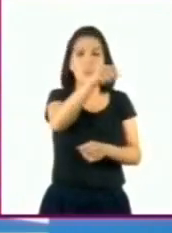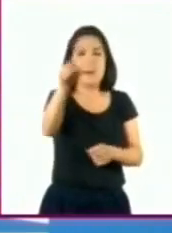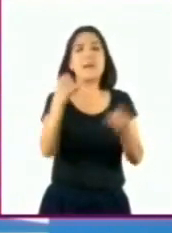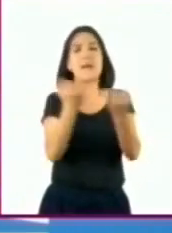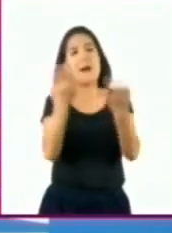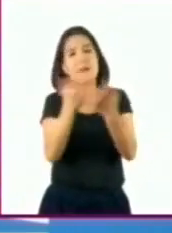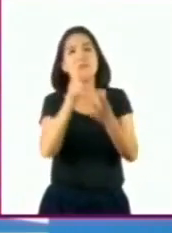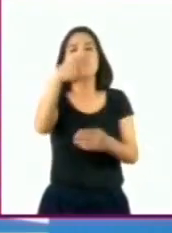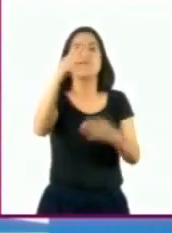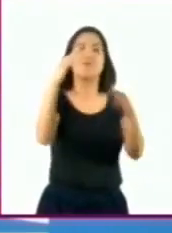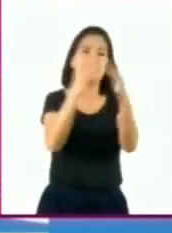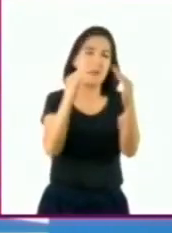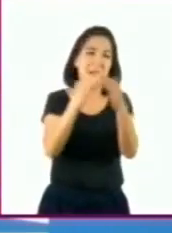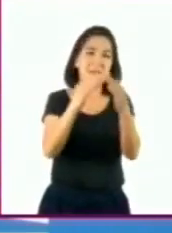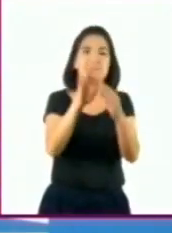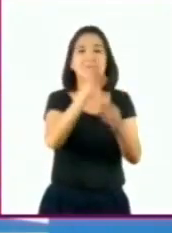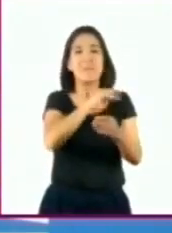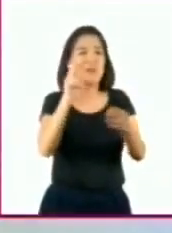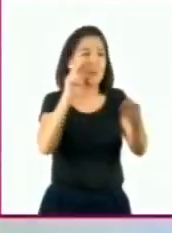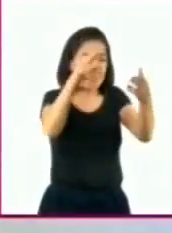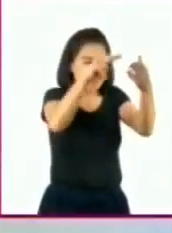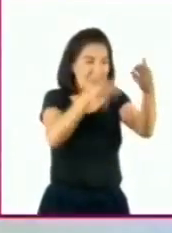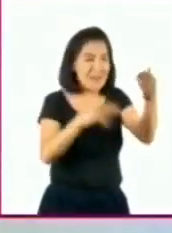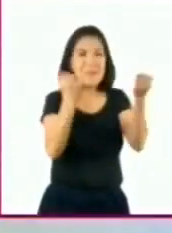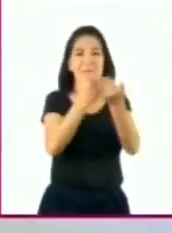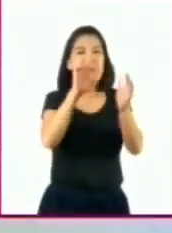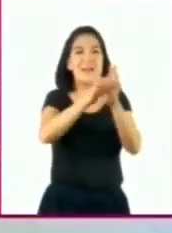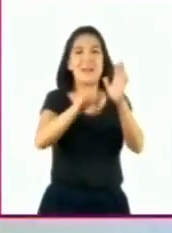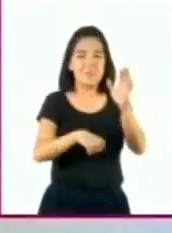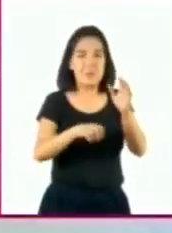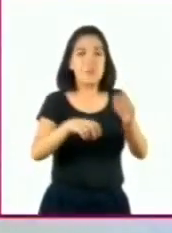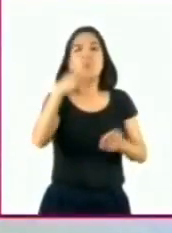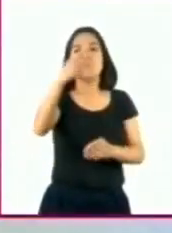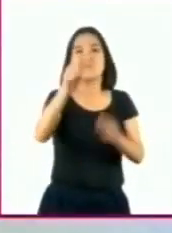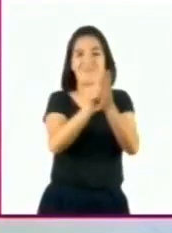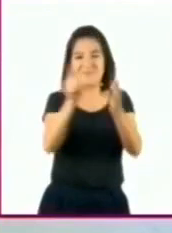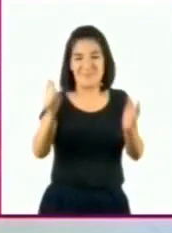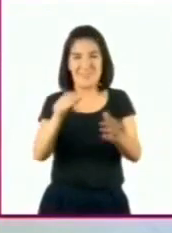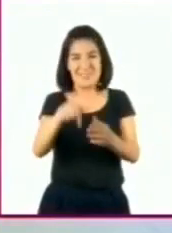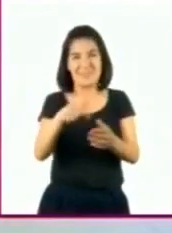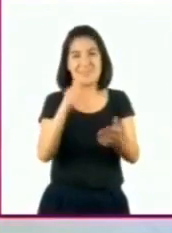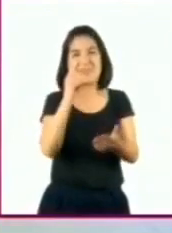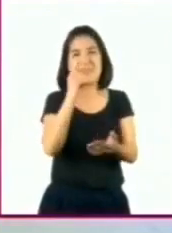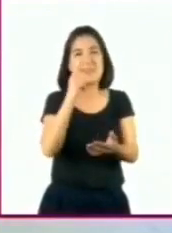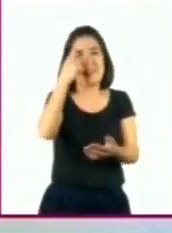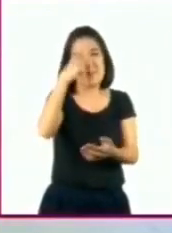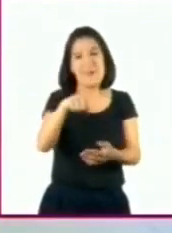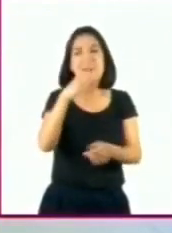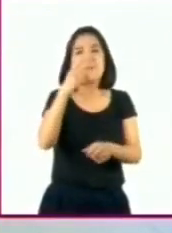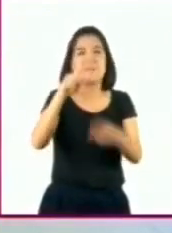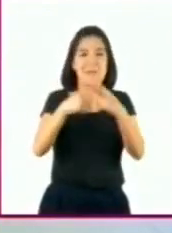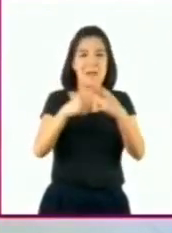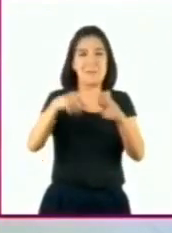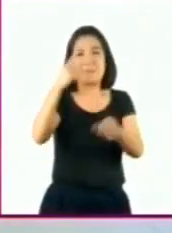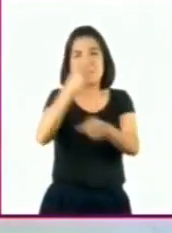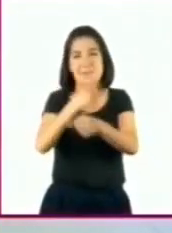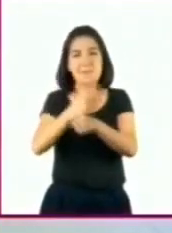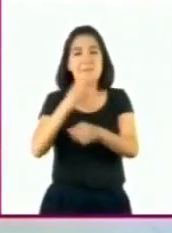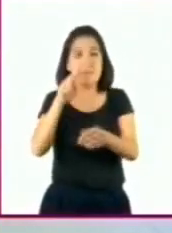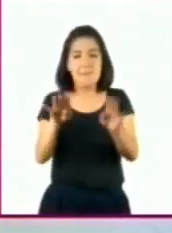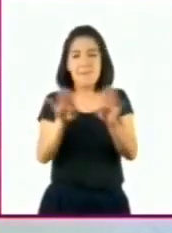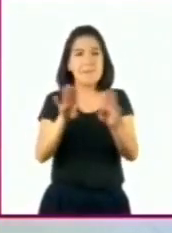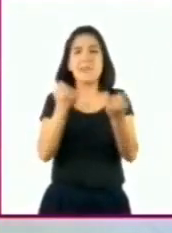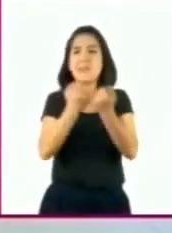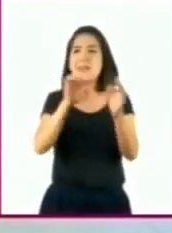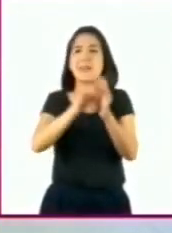otros productos que tengan a su alcance. En su libro de texto de matemáticas 1, podrán encontrar otros ejemplos similares a